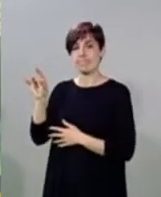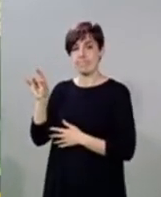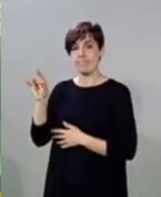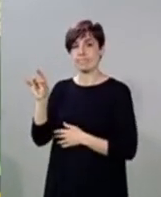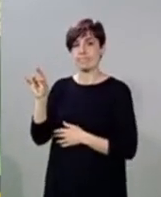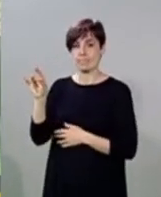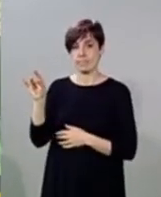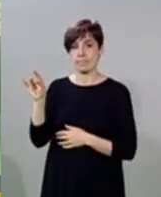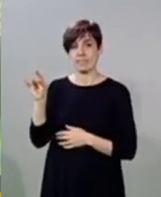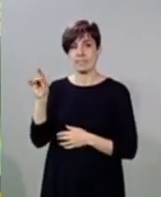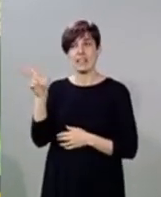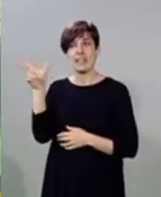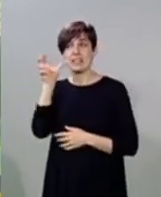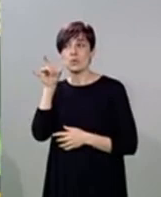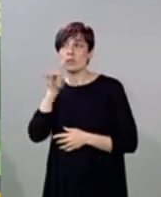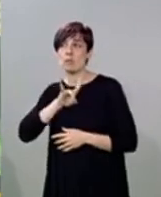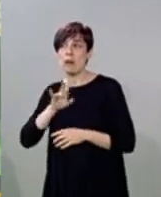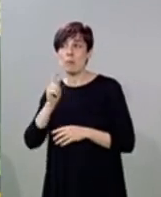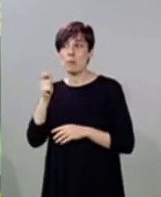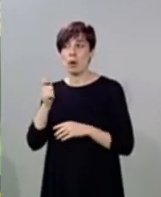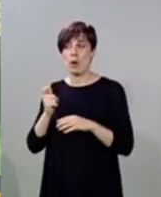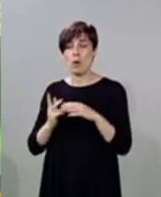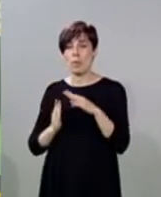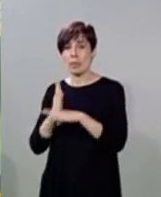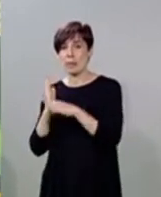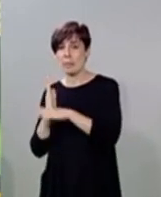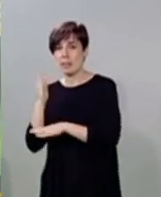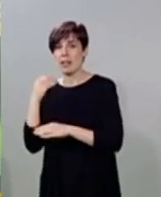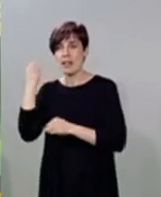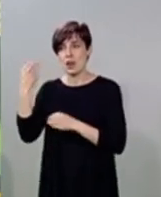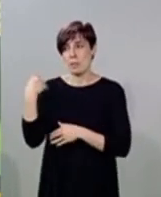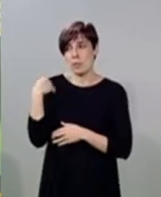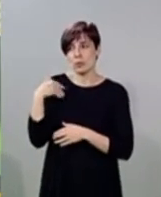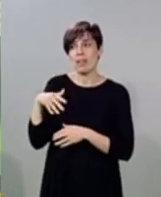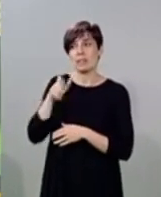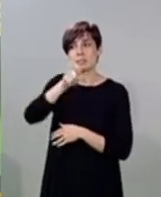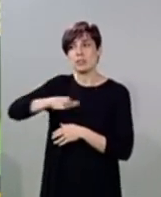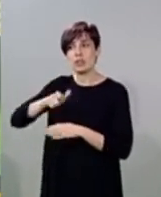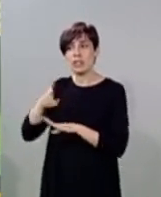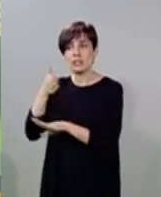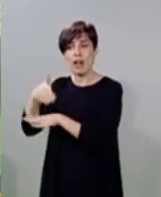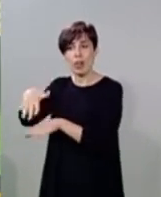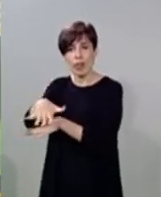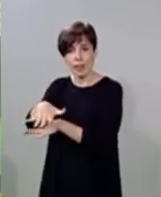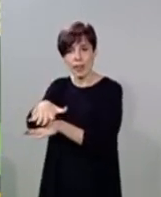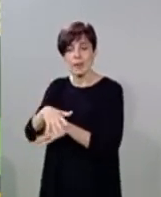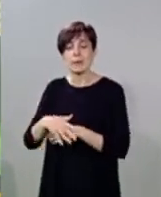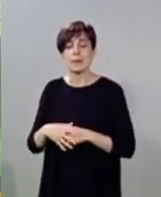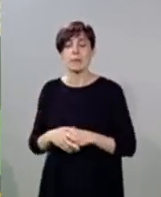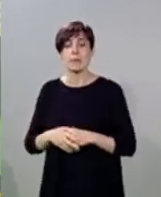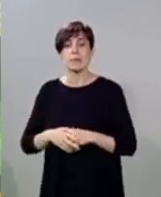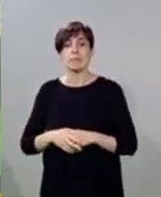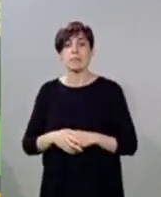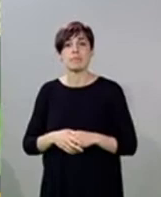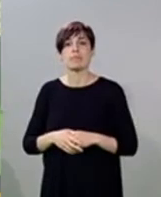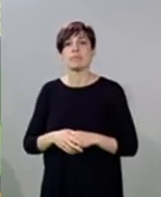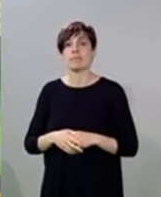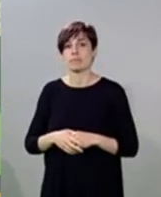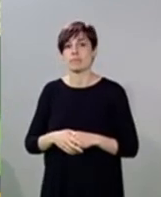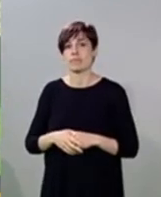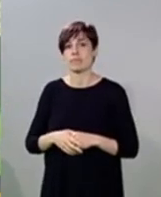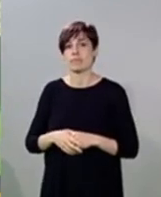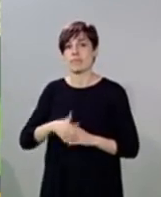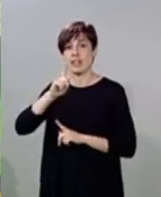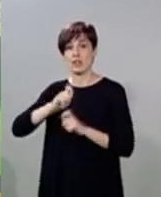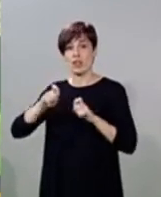Sí, te he escuchado un poco mal, se ha entrecortado. Creo que me preguntabas por el destino de estas personas. La asociación por la infancia se